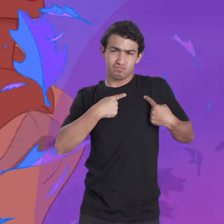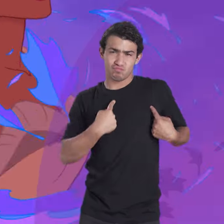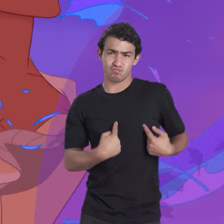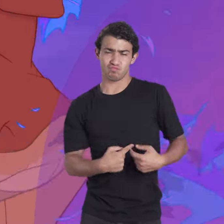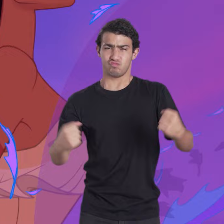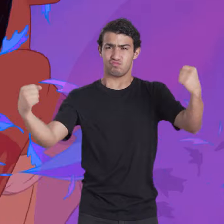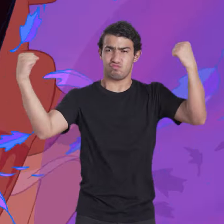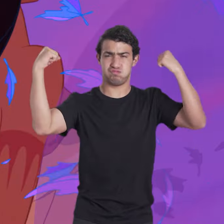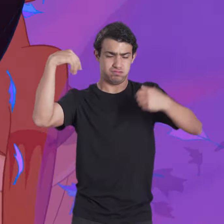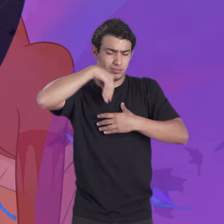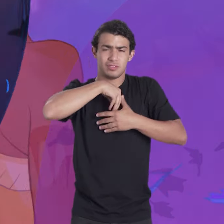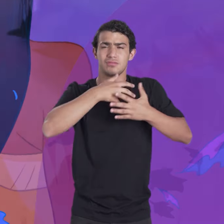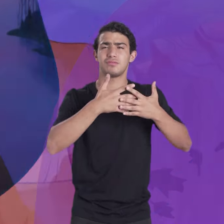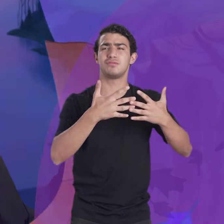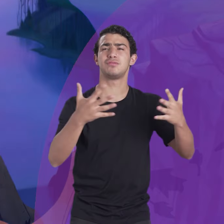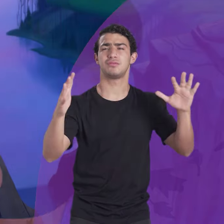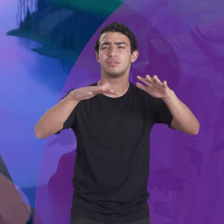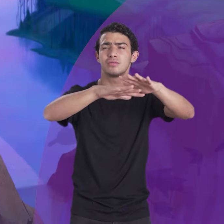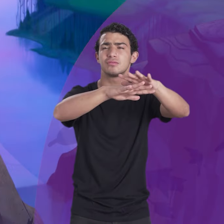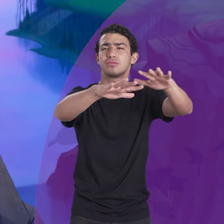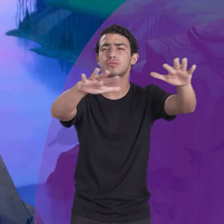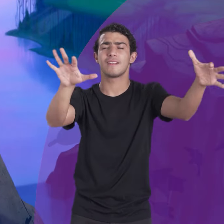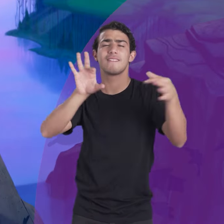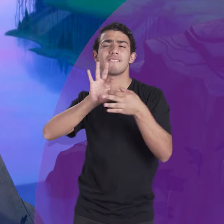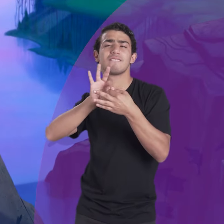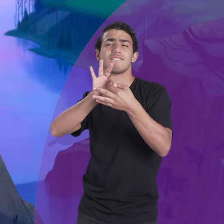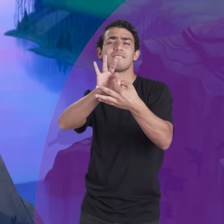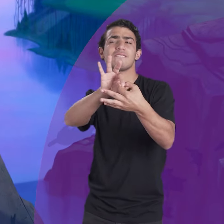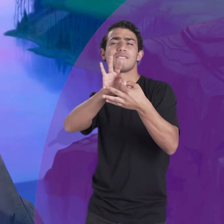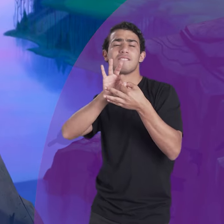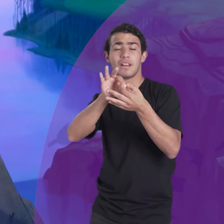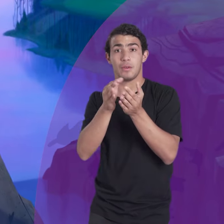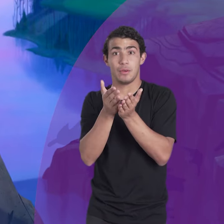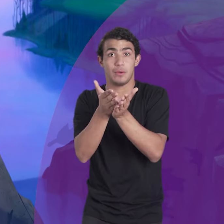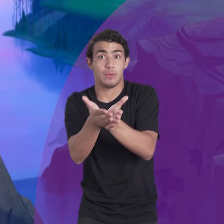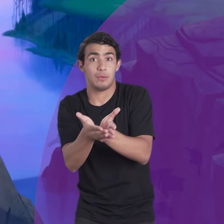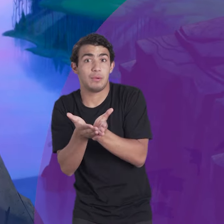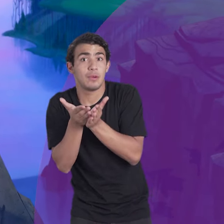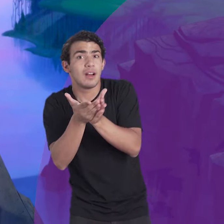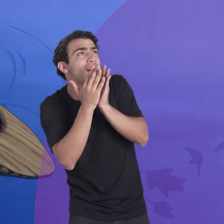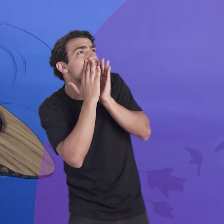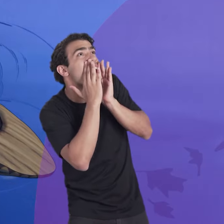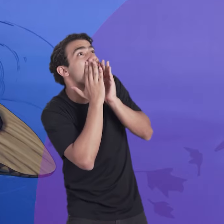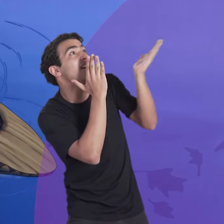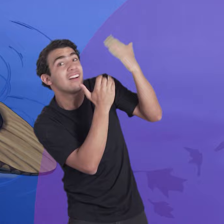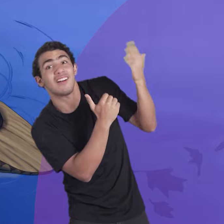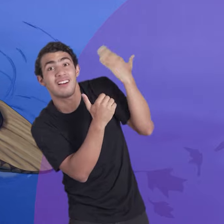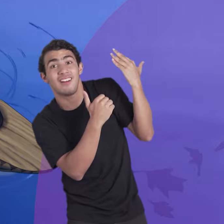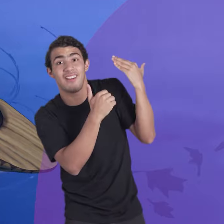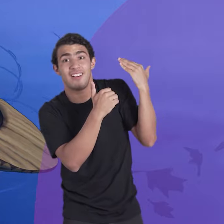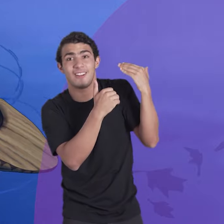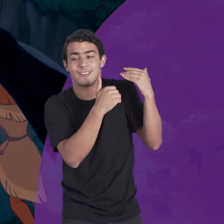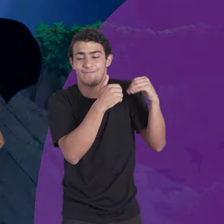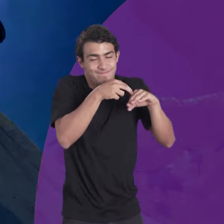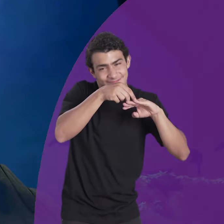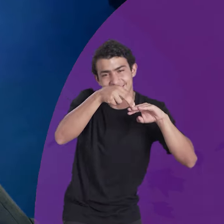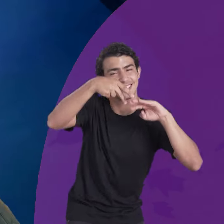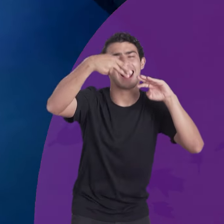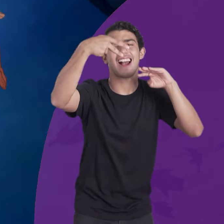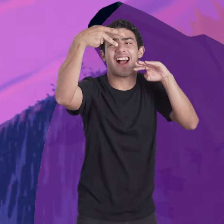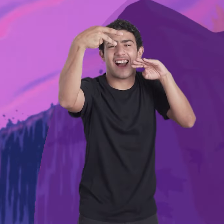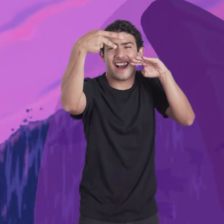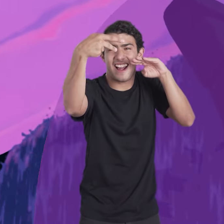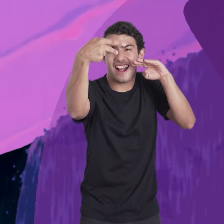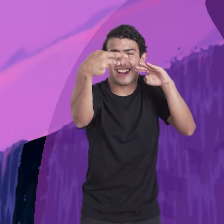Ella tiene una fuerte y hermosa conexión con la naturaleza. ¡Pocahontas! ¡Baja de ahí! ¡Vamos, Miko!